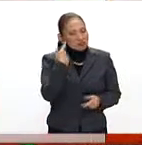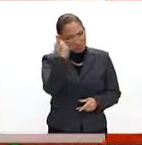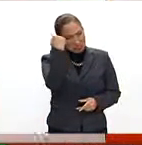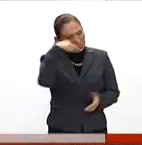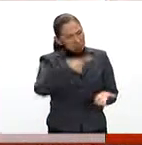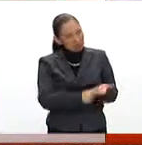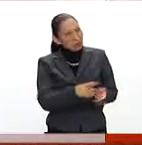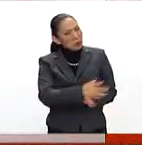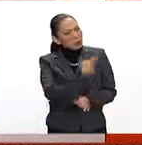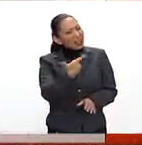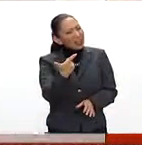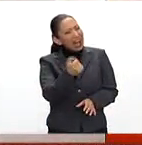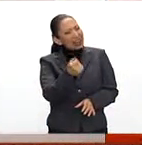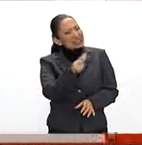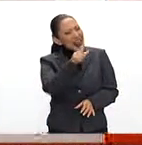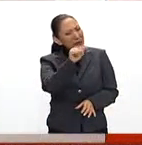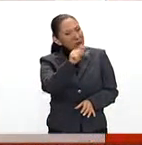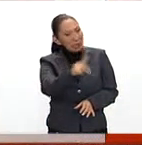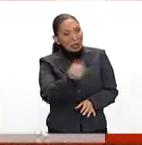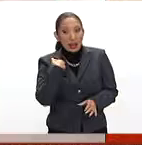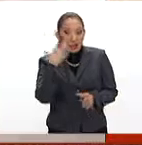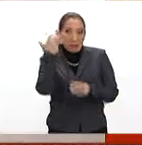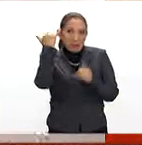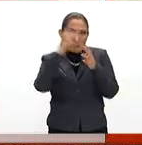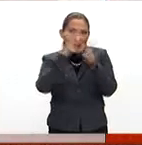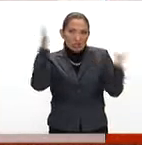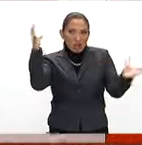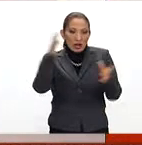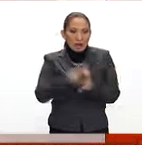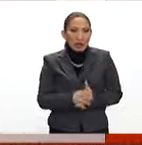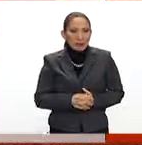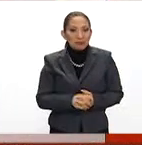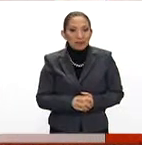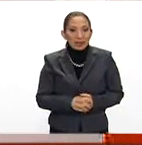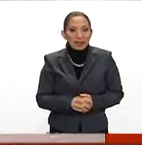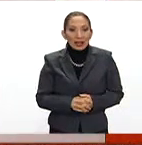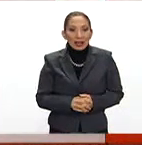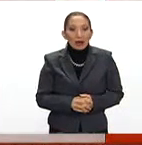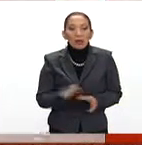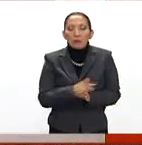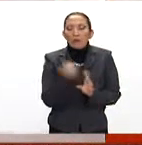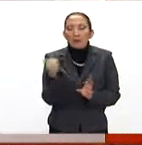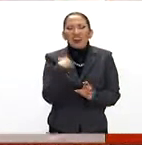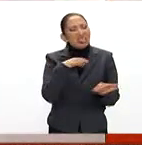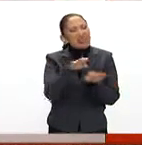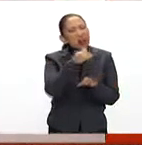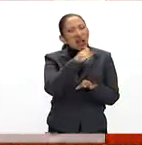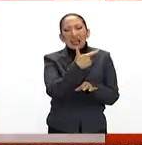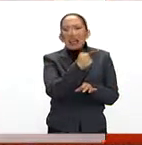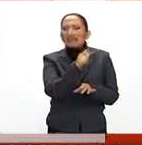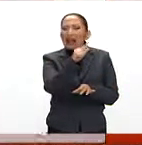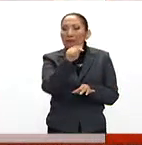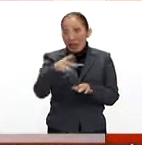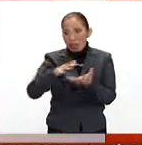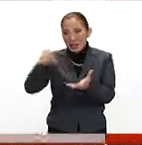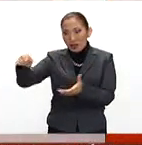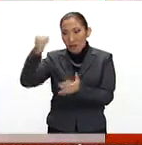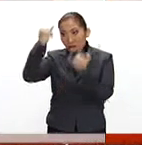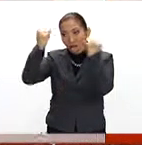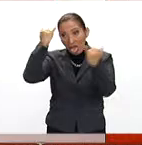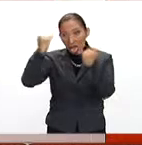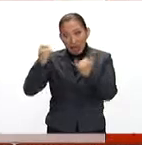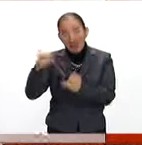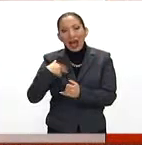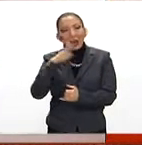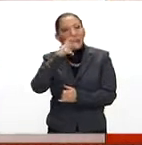consumos, su estadística, cuánto les queda de gas y también pues el saber que nos cargan lo que